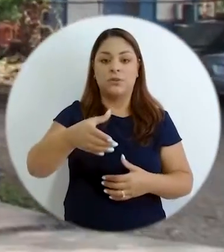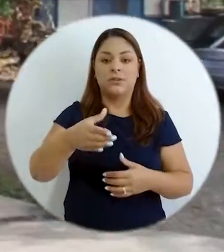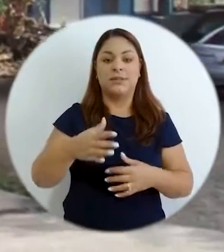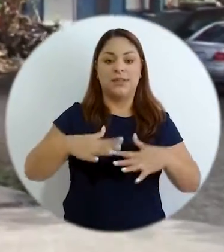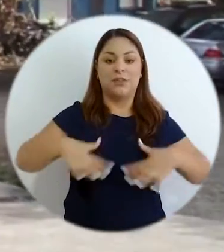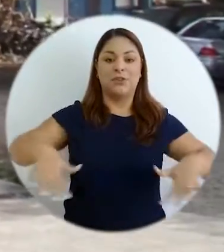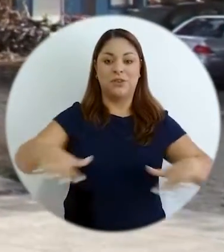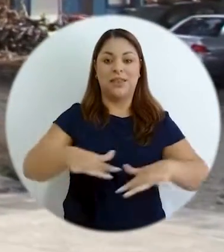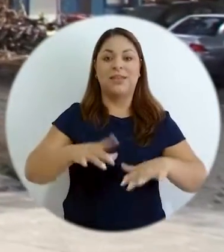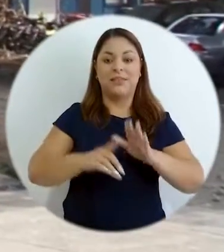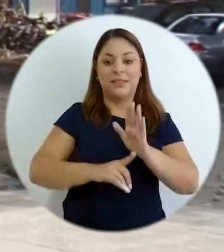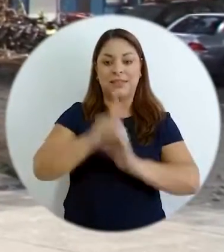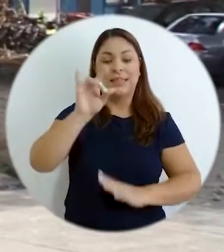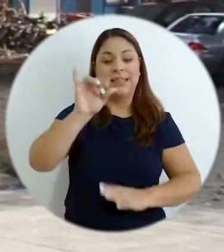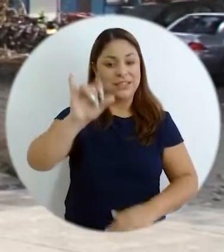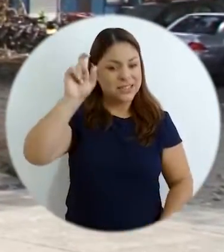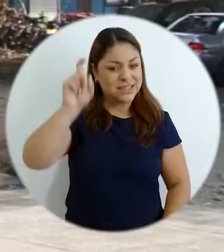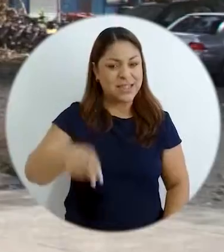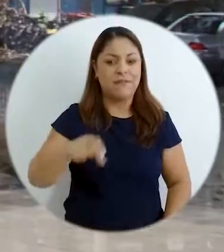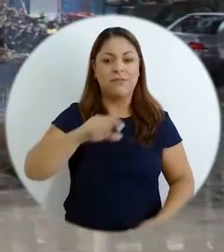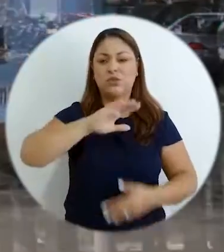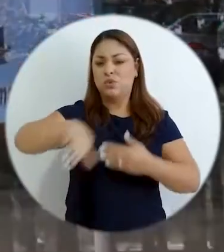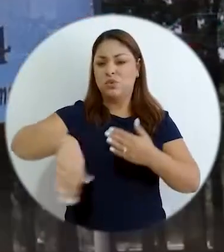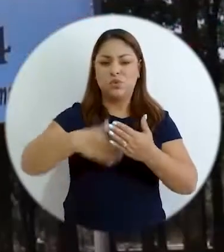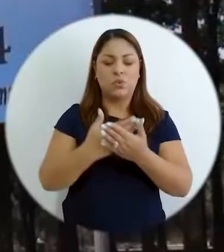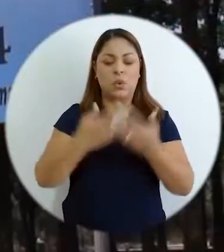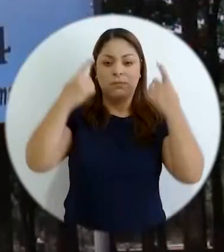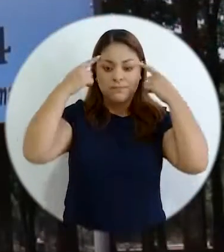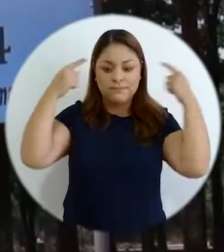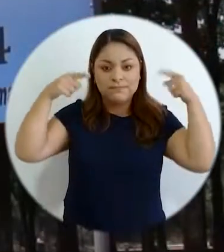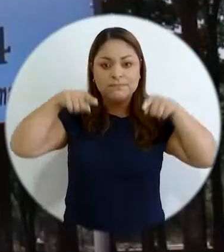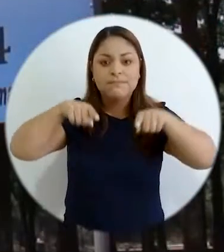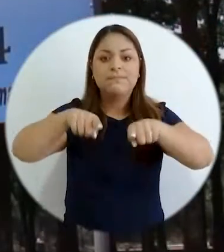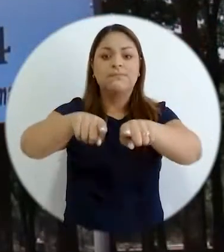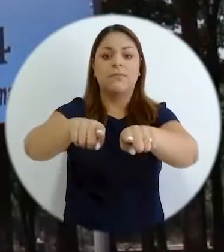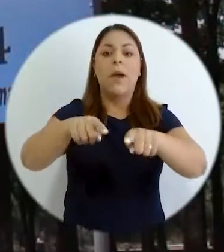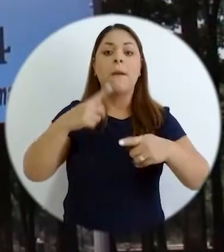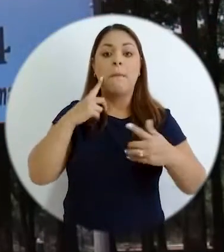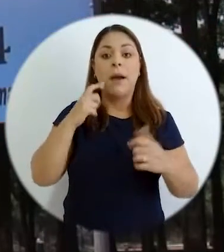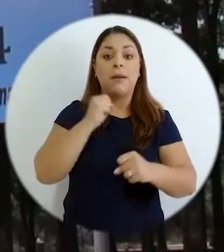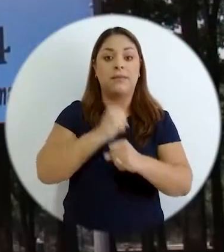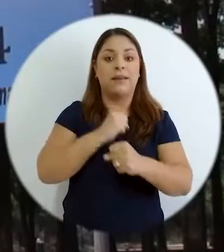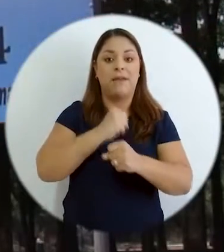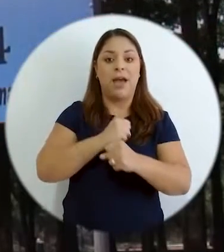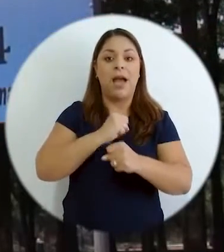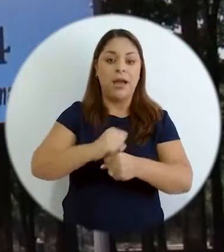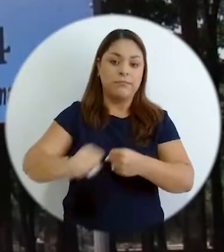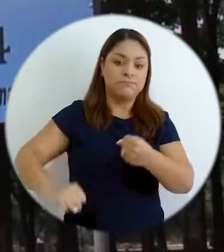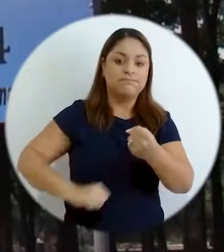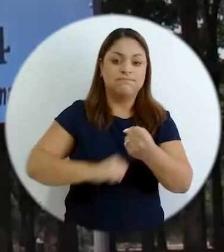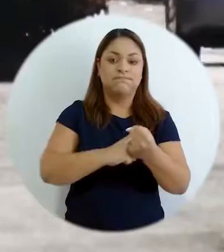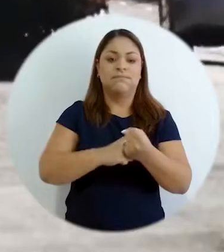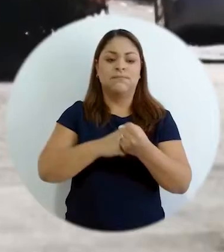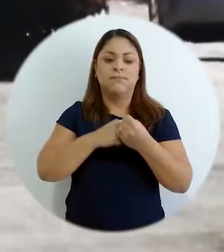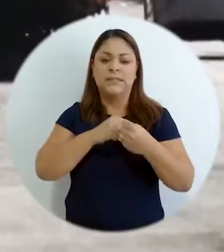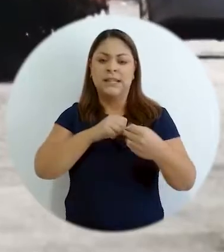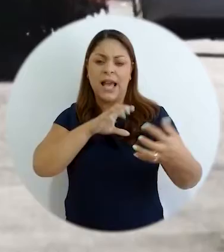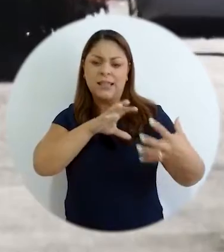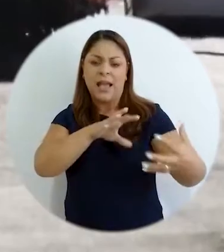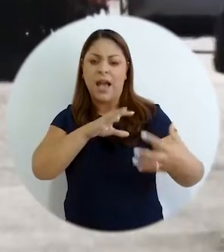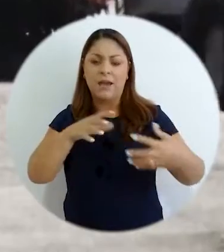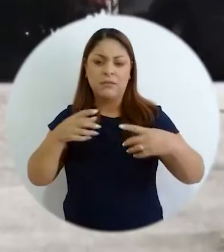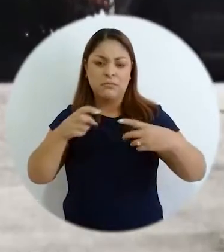Consejos Territoriales de Desarrollo. Todo eso tiene que estar completamente alineado, ¿verdad?, para poder trabajar en pro